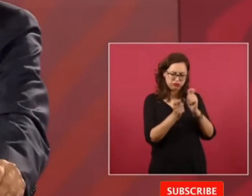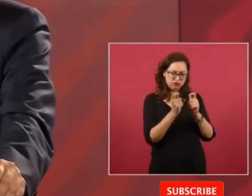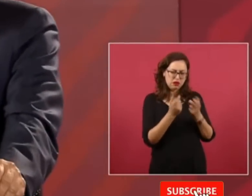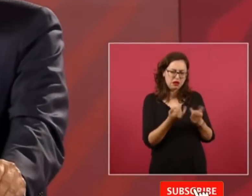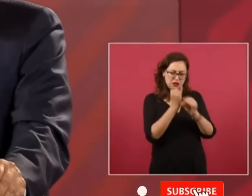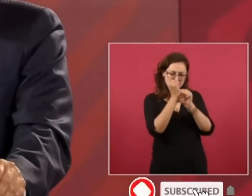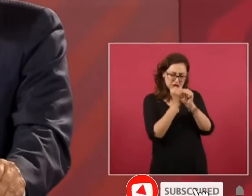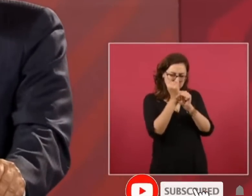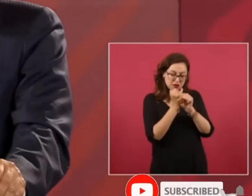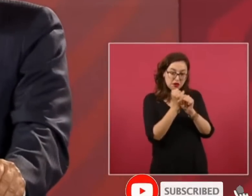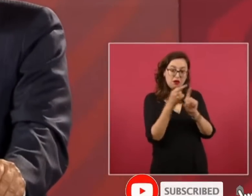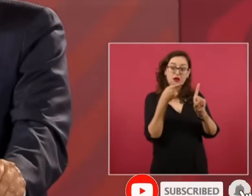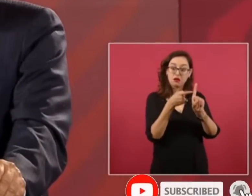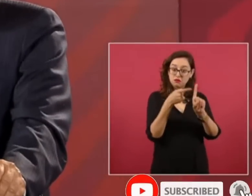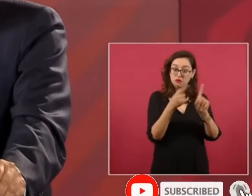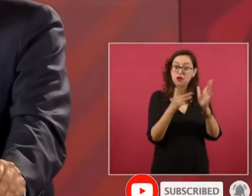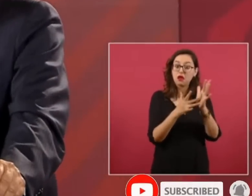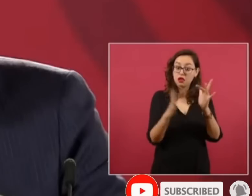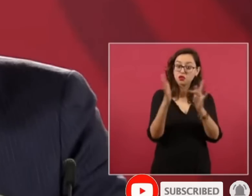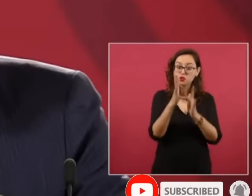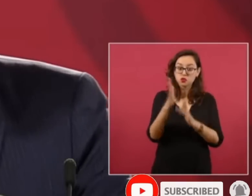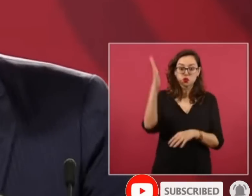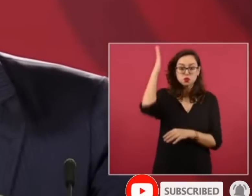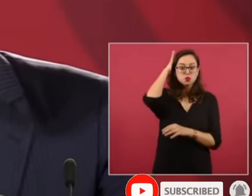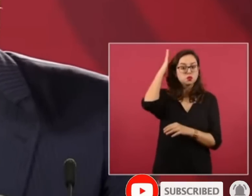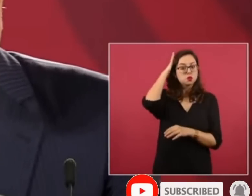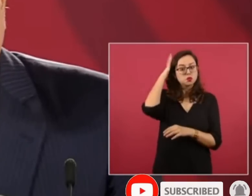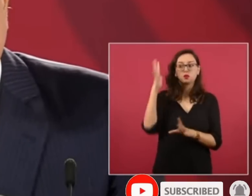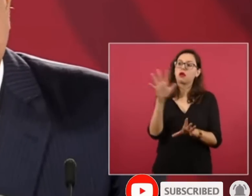encabezó un movimiento a favor de los pobres.